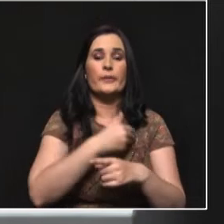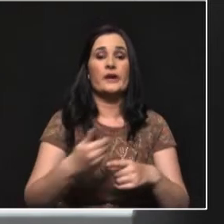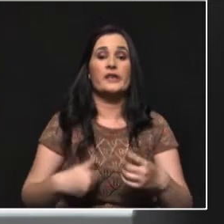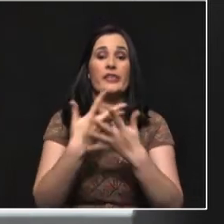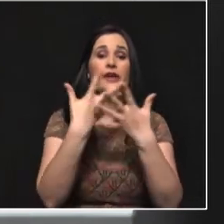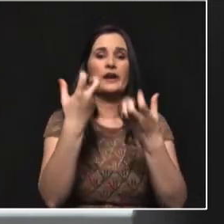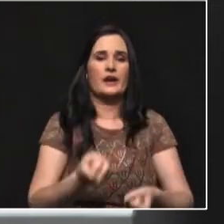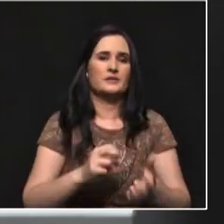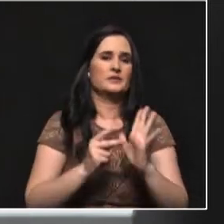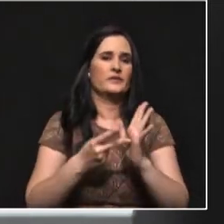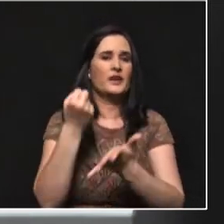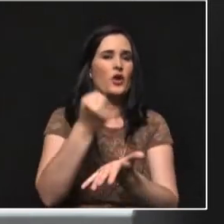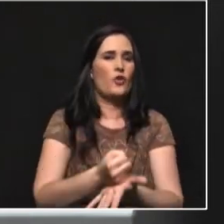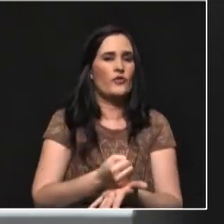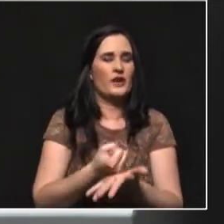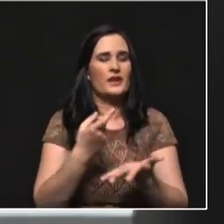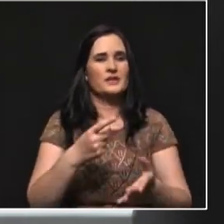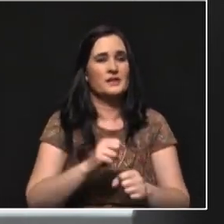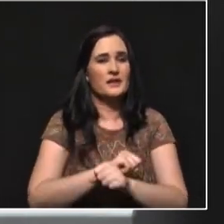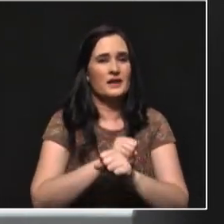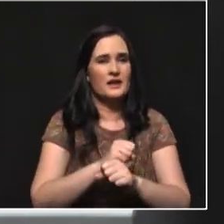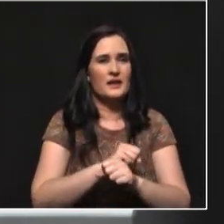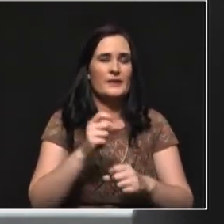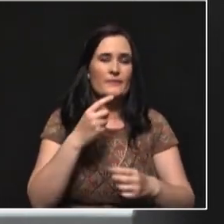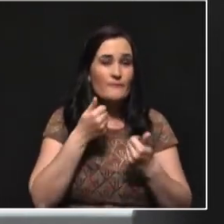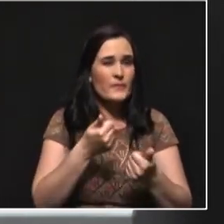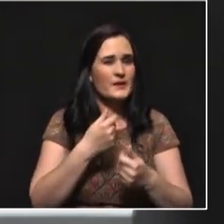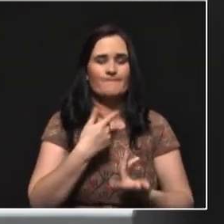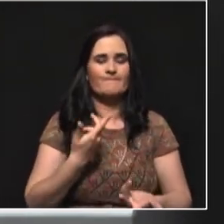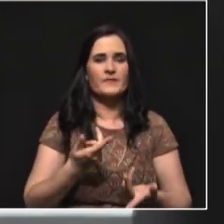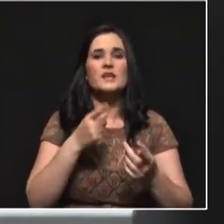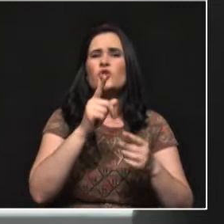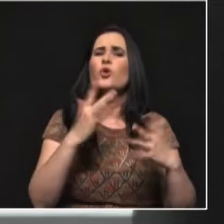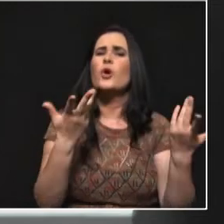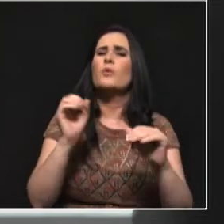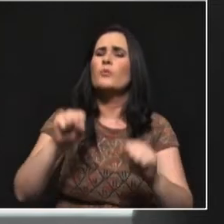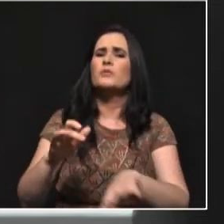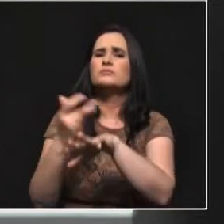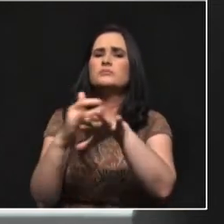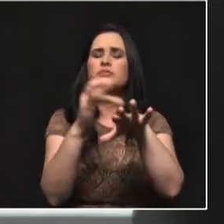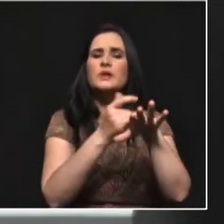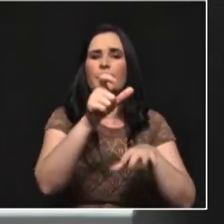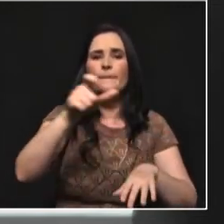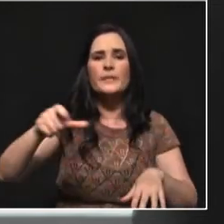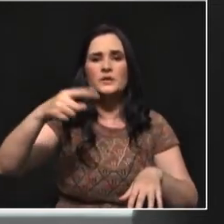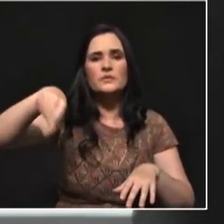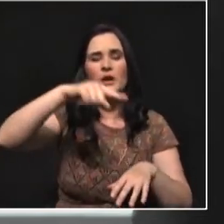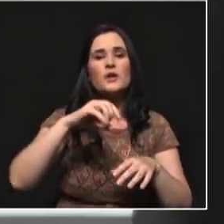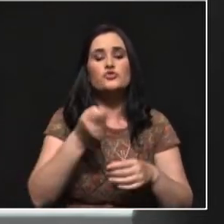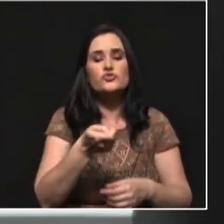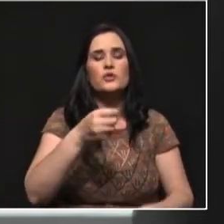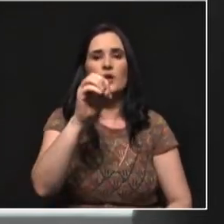no es como más sano. Nos quedan pocos minutos, Pedro. Caminos, ¿qué hacer? ¿Cómo motivar a todos estos televidentes al 50% para que en octubre digan,